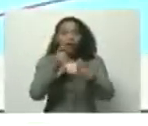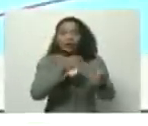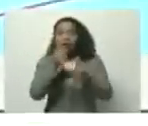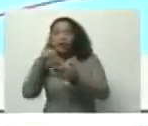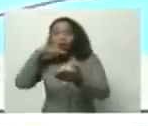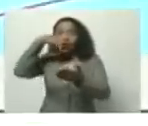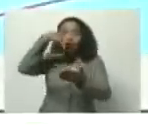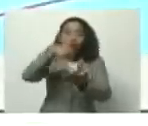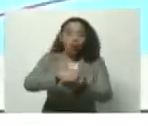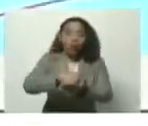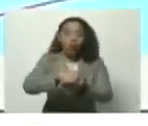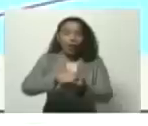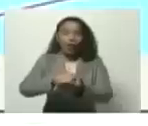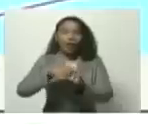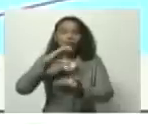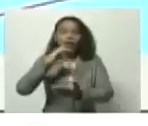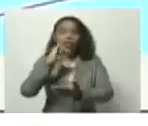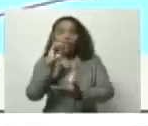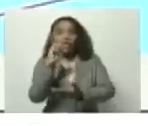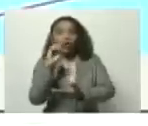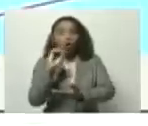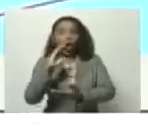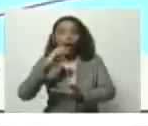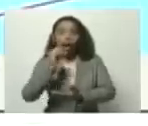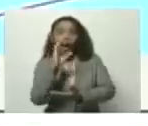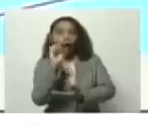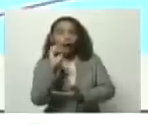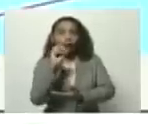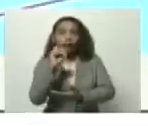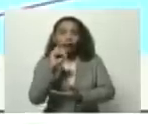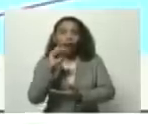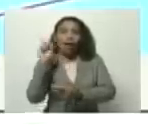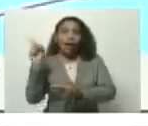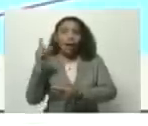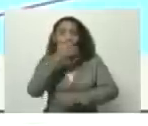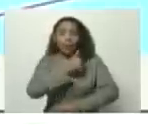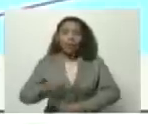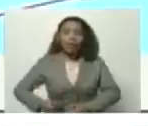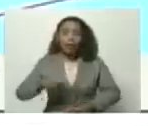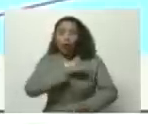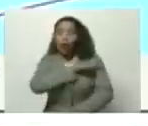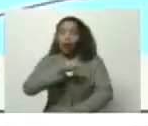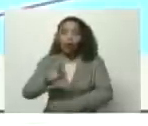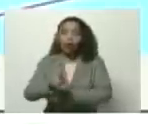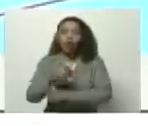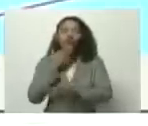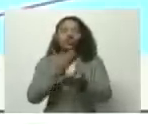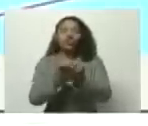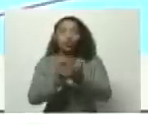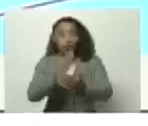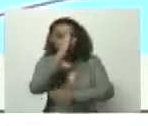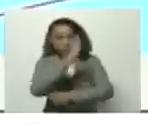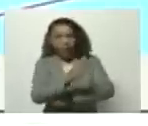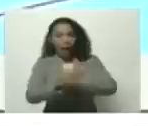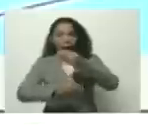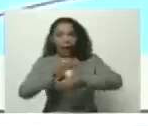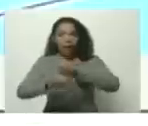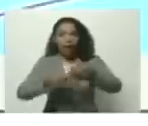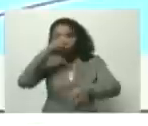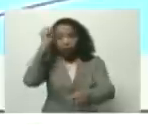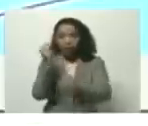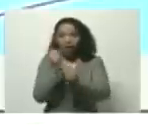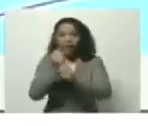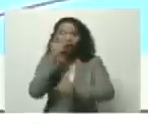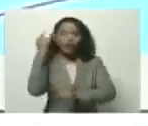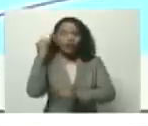de Chinocan. Así que el presidente está cumpliendo con solicitudes directas realizadas por los trabajadores y las